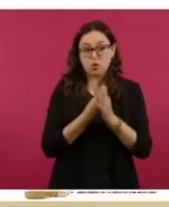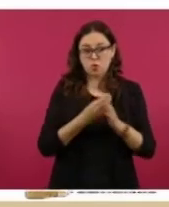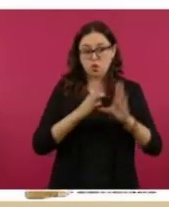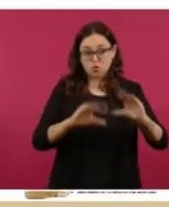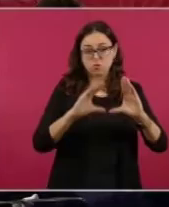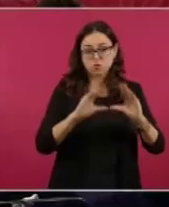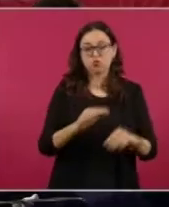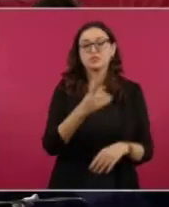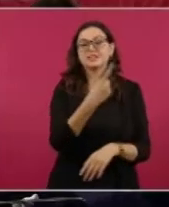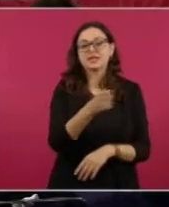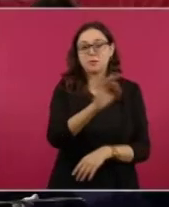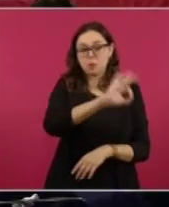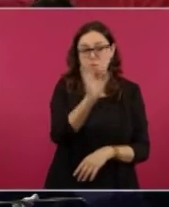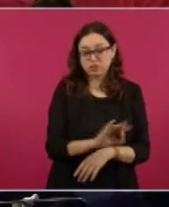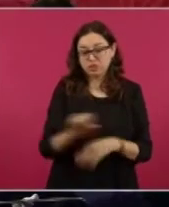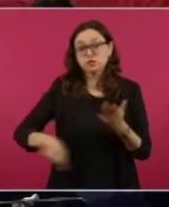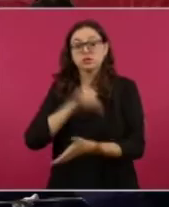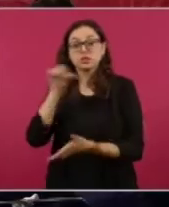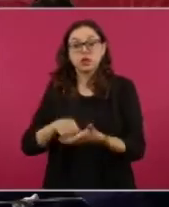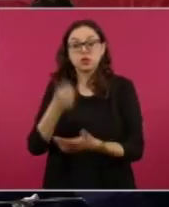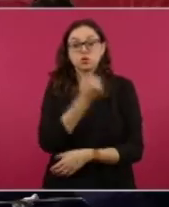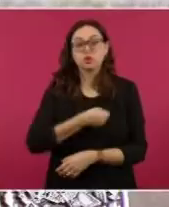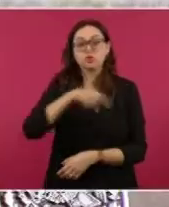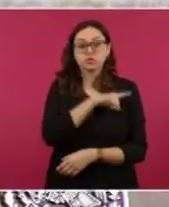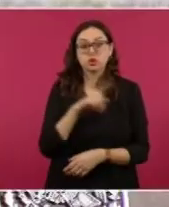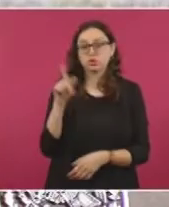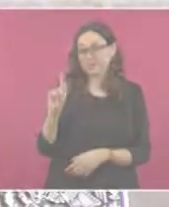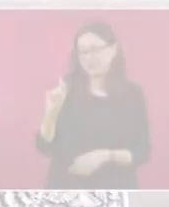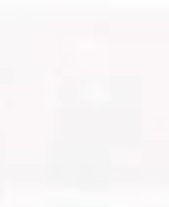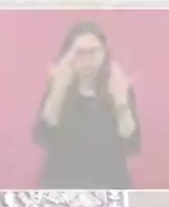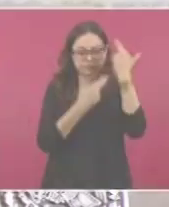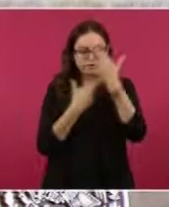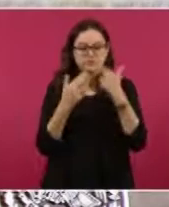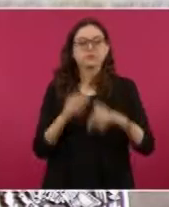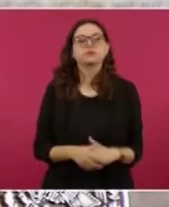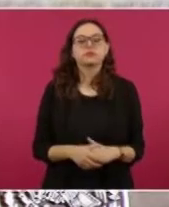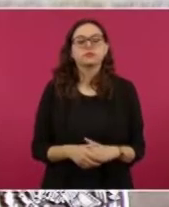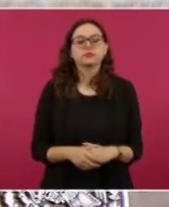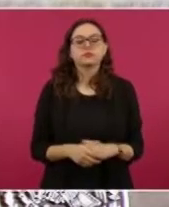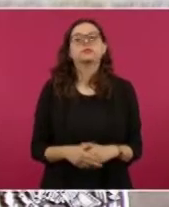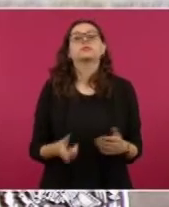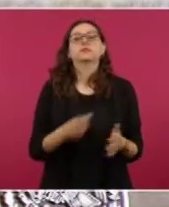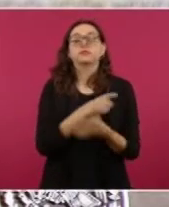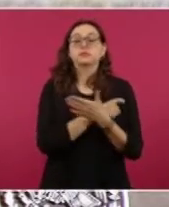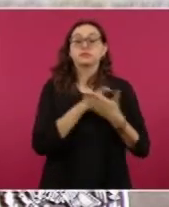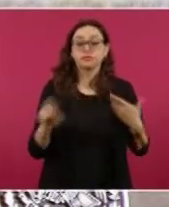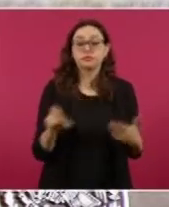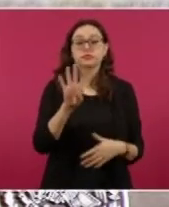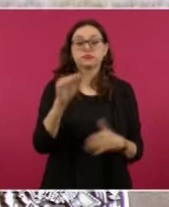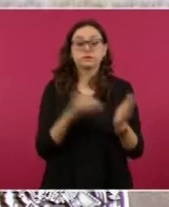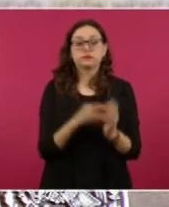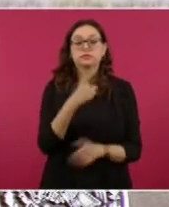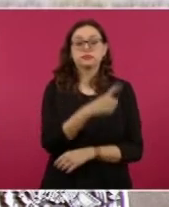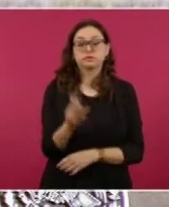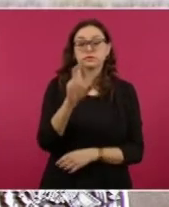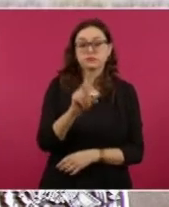capacitación y el 77% del personal de los centros de salud. Con relación a la cobertura de infraestructura, refirió que